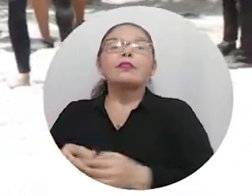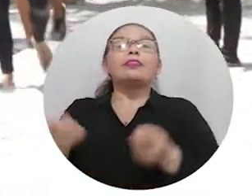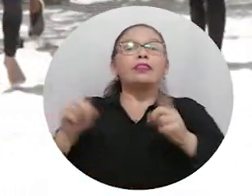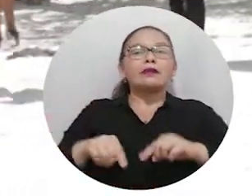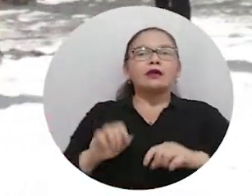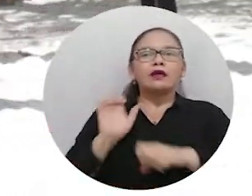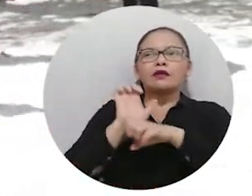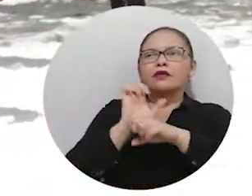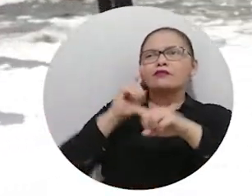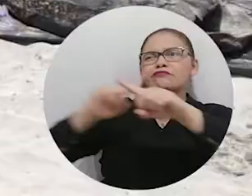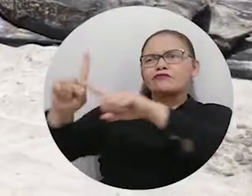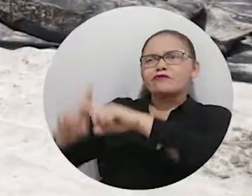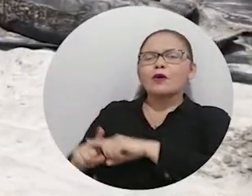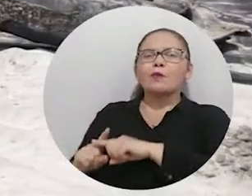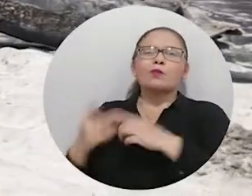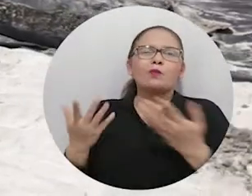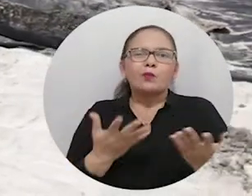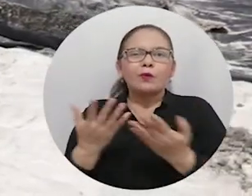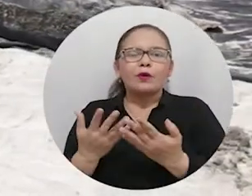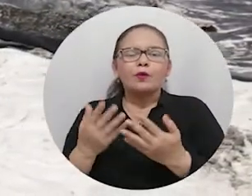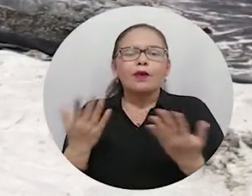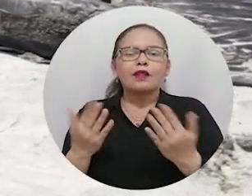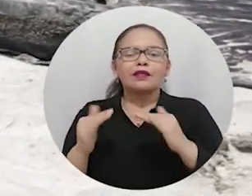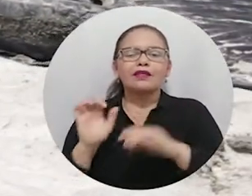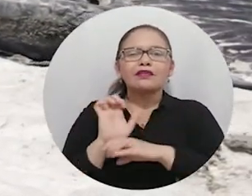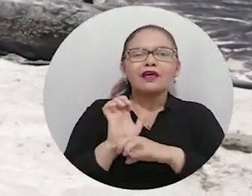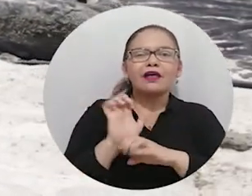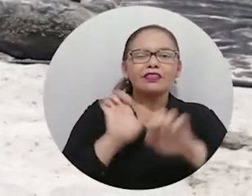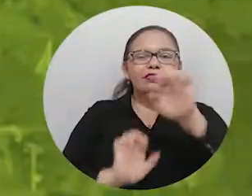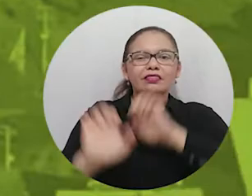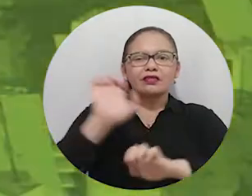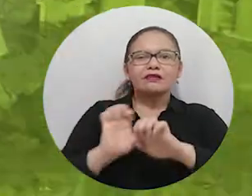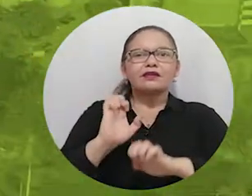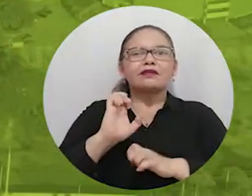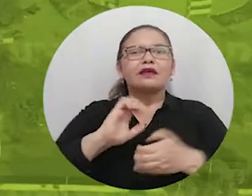apoyo de diferentes empresas e instituciones como la Defensa Civil.